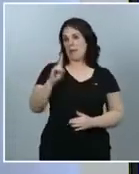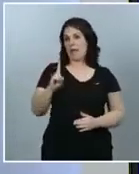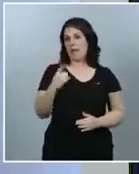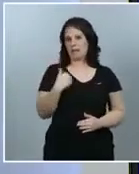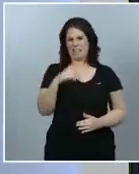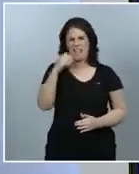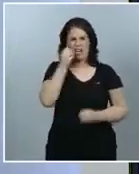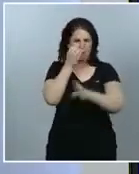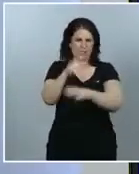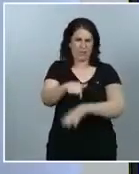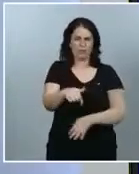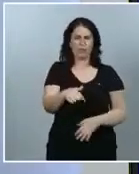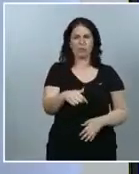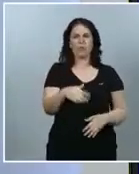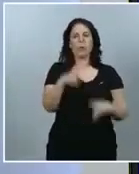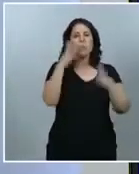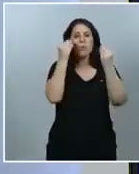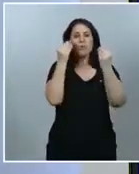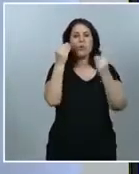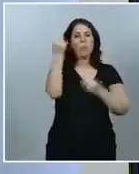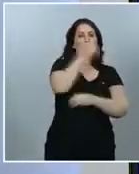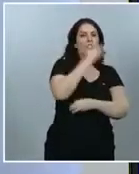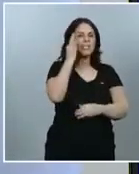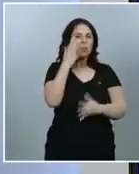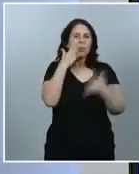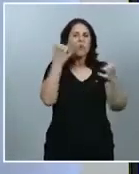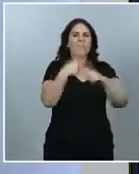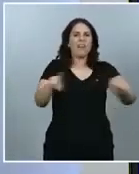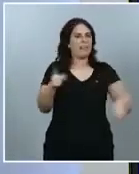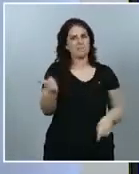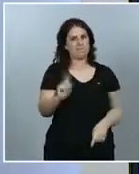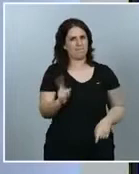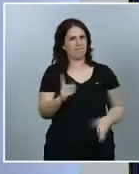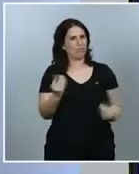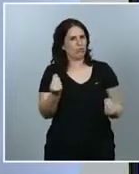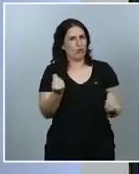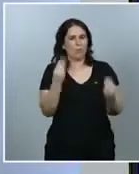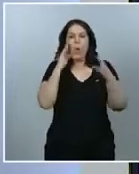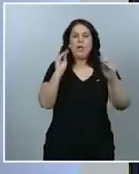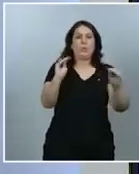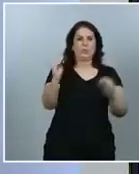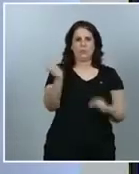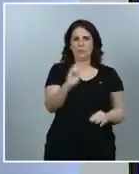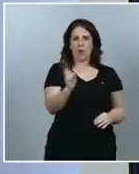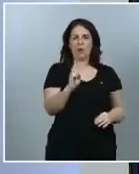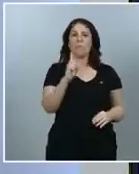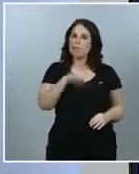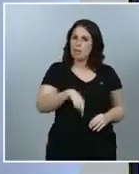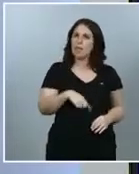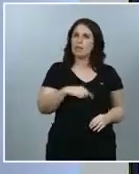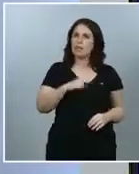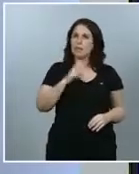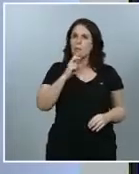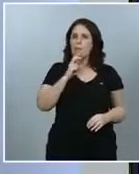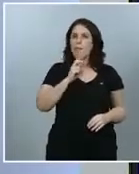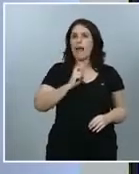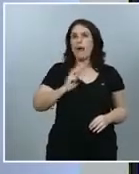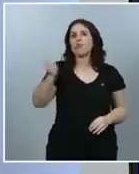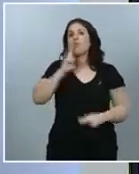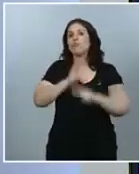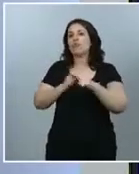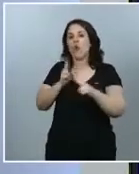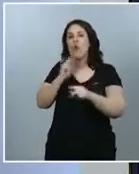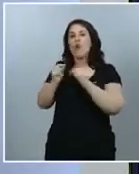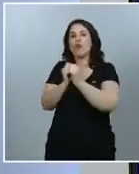grandes diferencias por sexo pero sí que observamos algo que se ha comentado también para otros coronavirus de una menor prevalencia